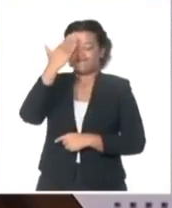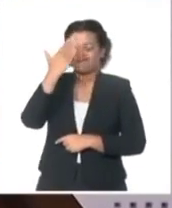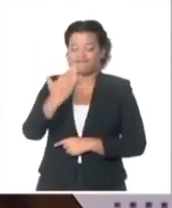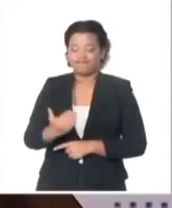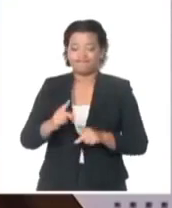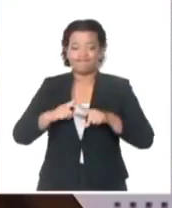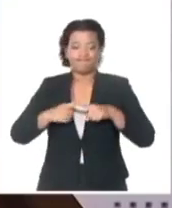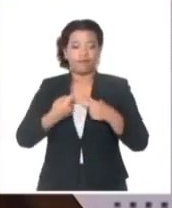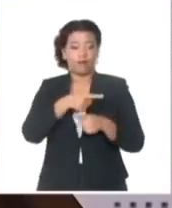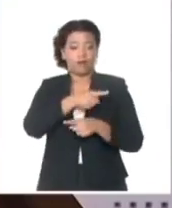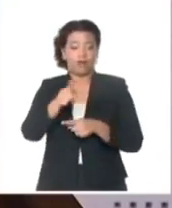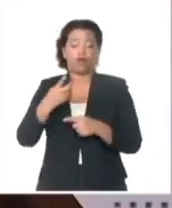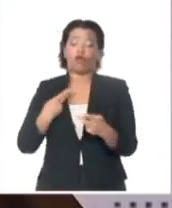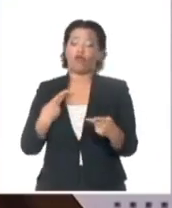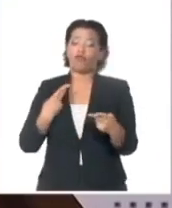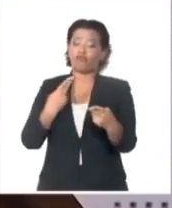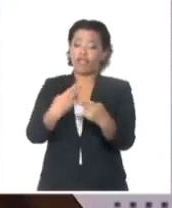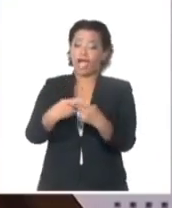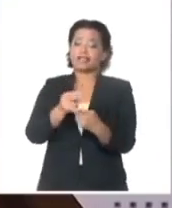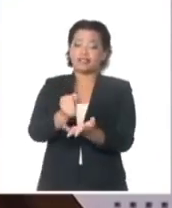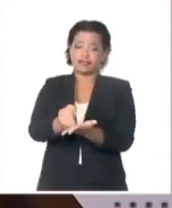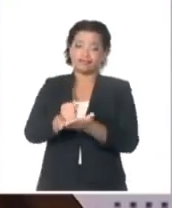su confianza y respaldo.